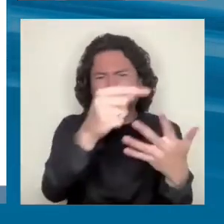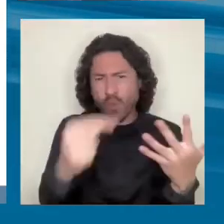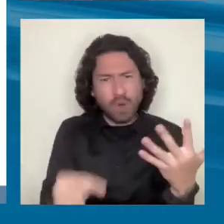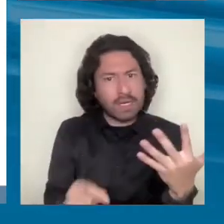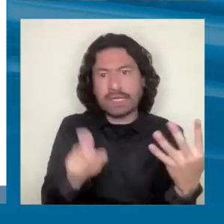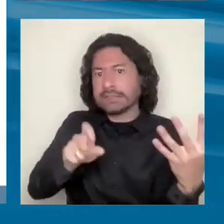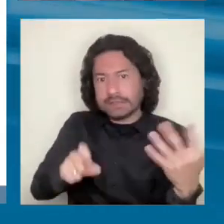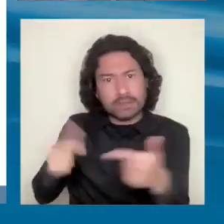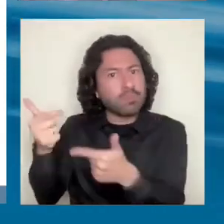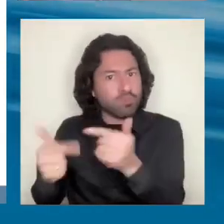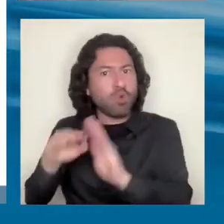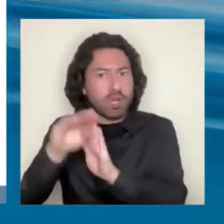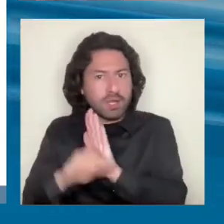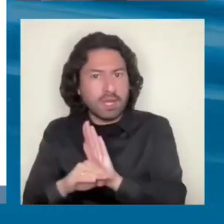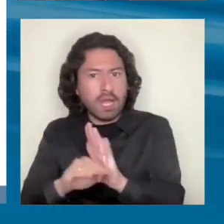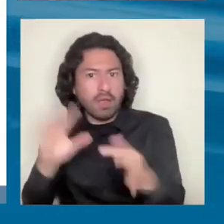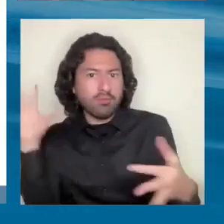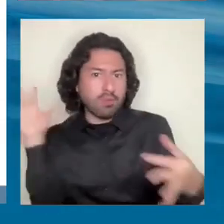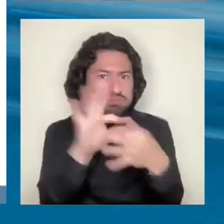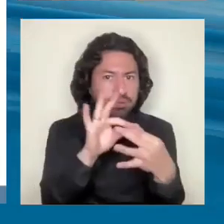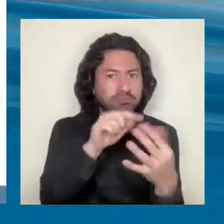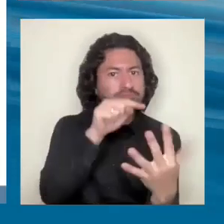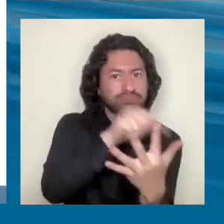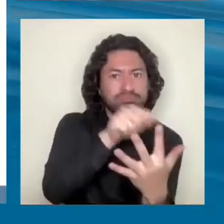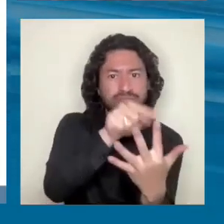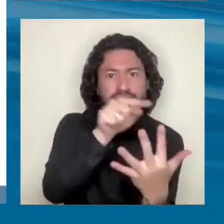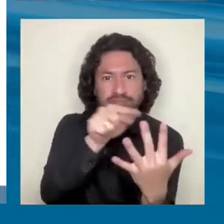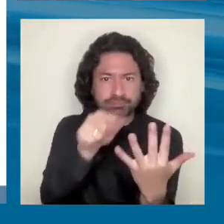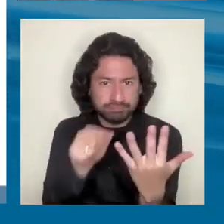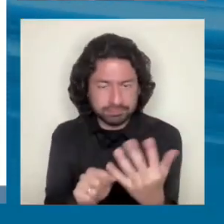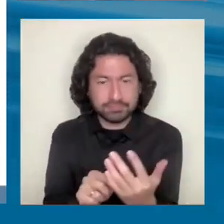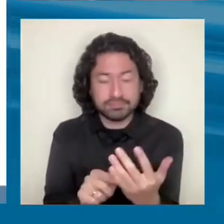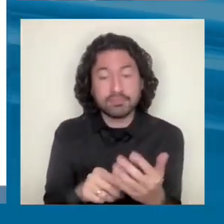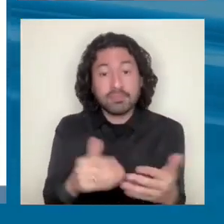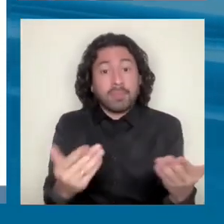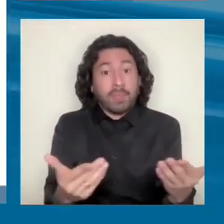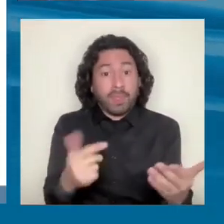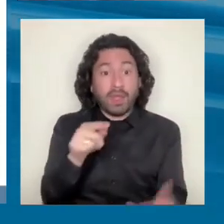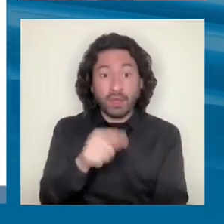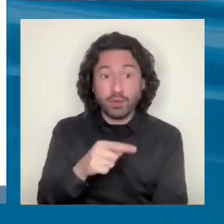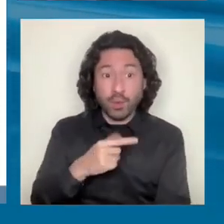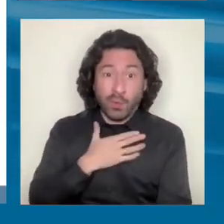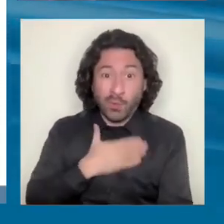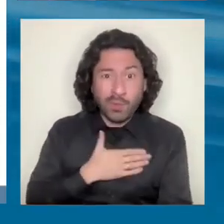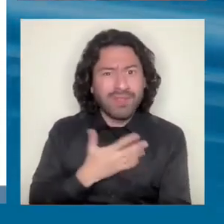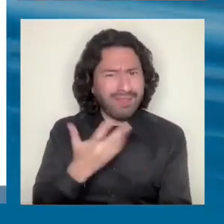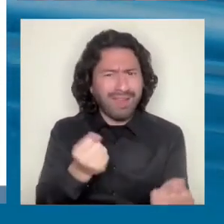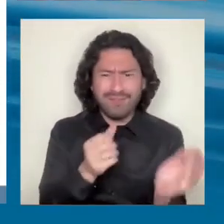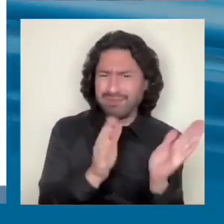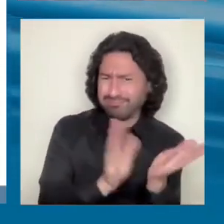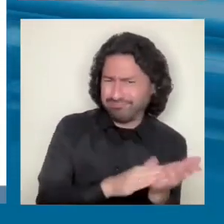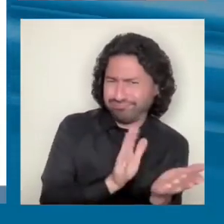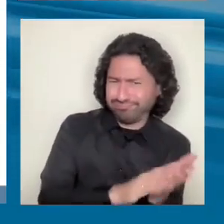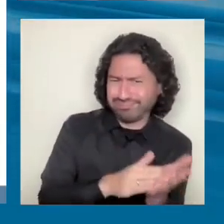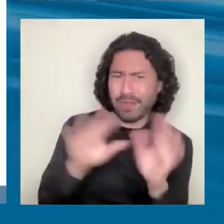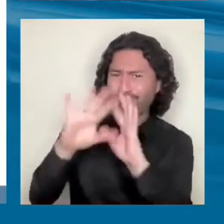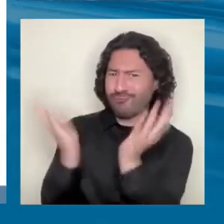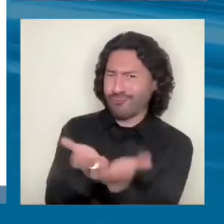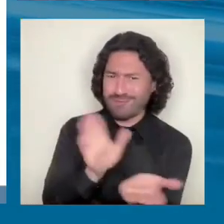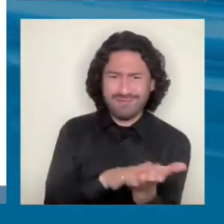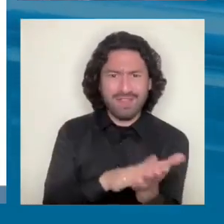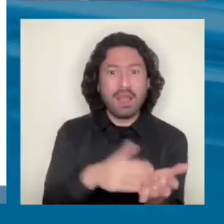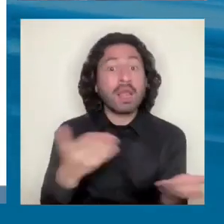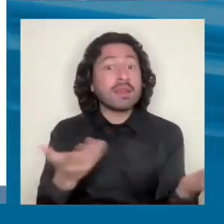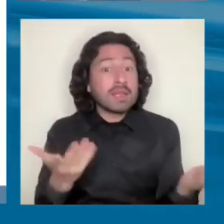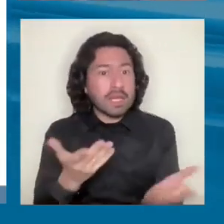sectoriales. Y nos gusta mucho, o no porque nos guste, simplemente porque hay mucha evidencia internacional de que las iniciativas